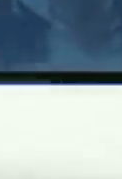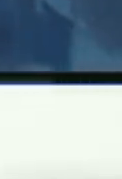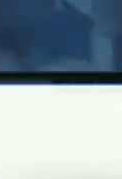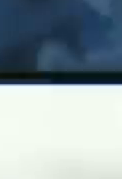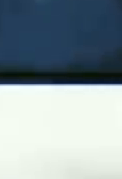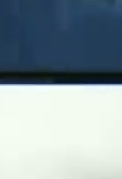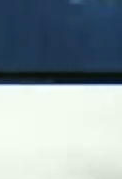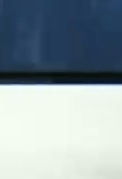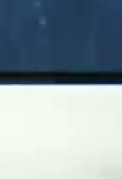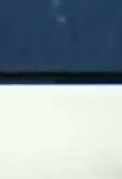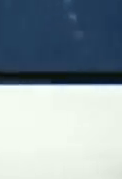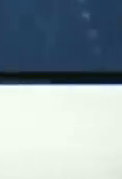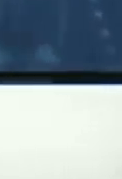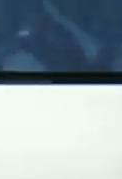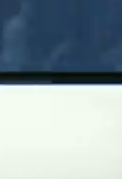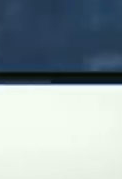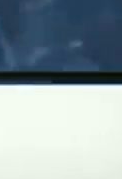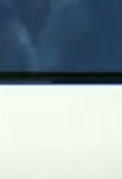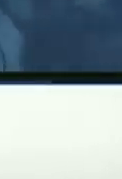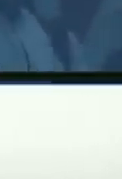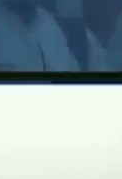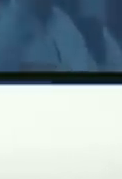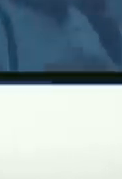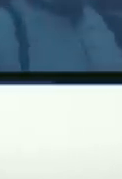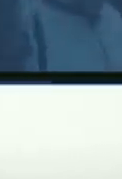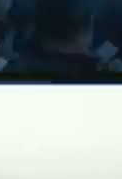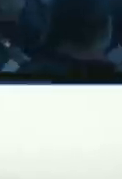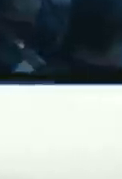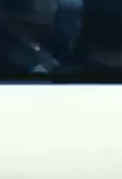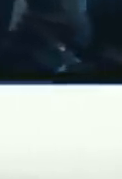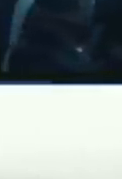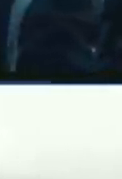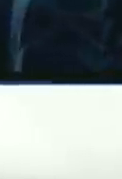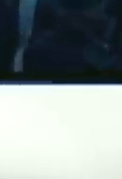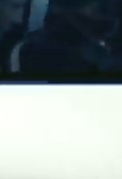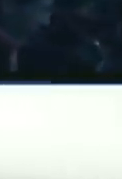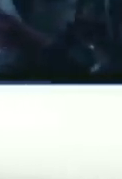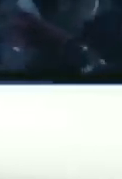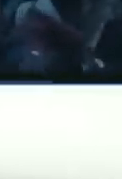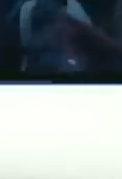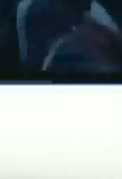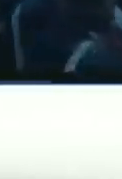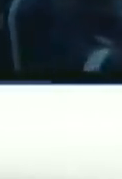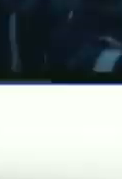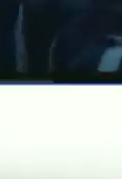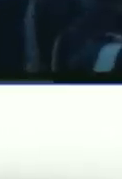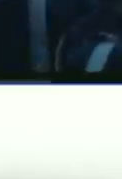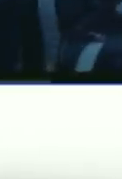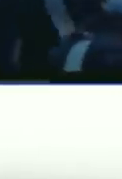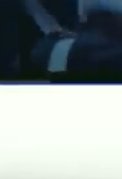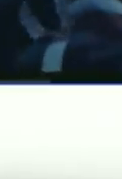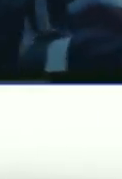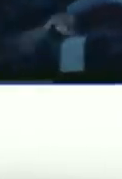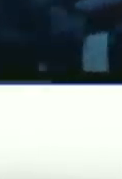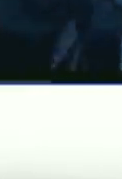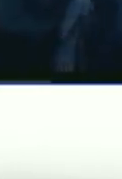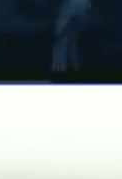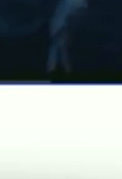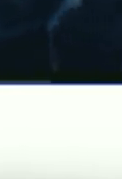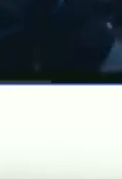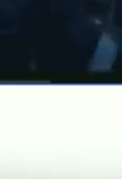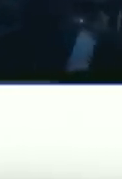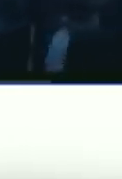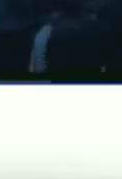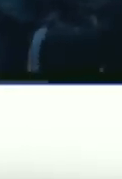Barlovento ¿qué pensaste tú cuando escuchaste del casting qué dijiste yo voy a participar ahí oye para mí fue un